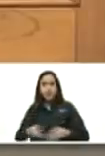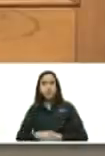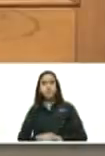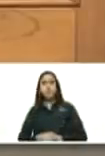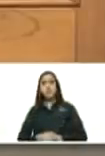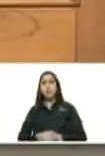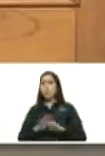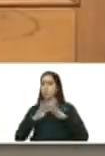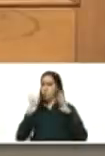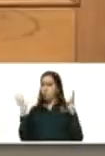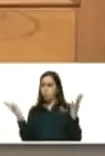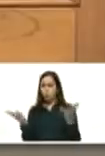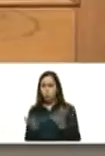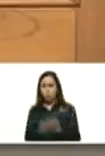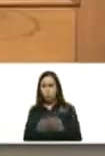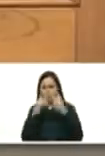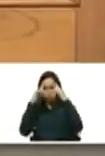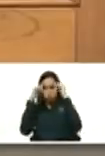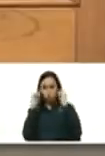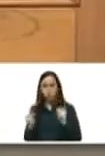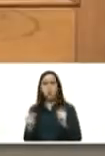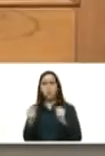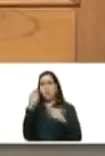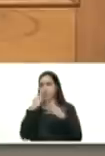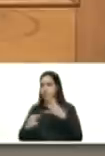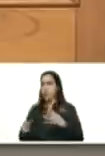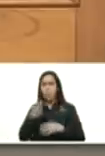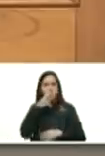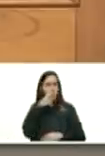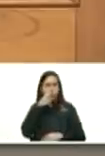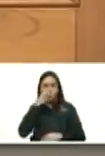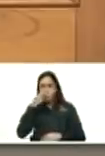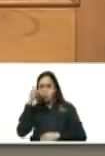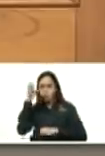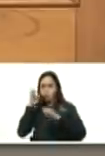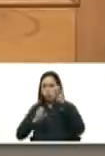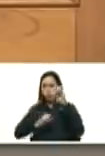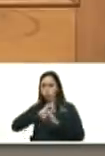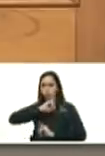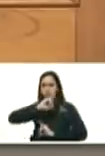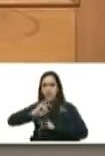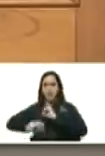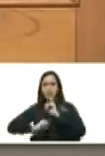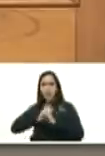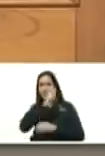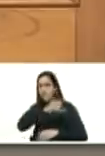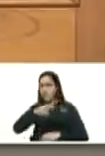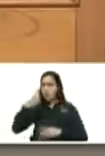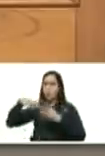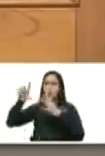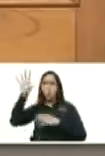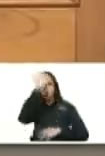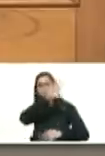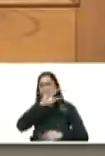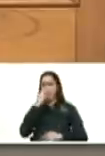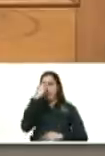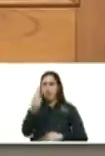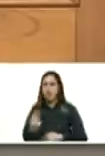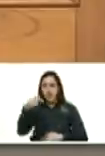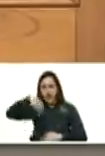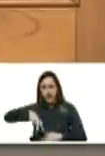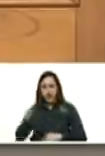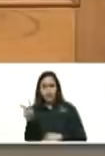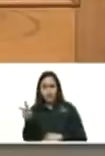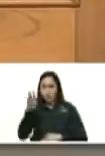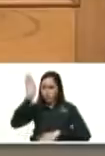este grupo tan nutrido de veedores y veedoras internacionales venidas de todas partes del mundo yo le